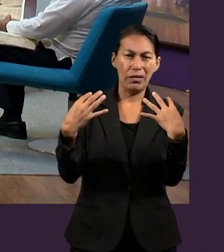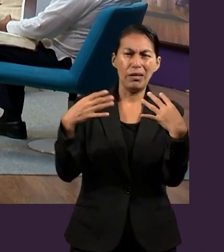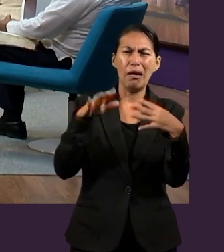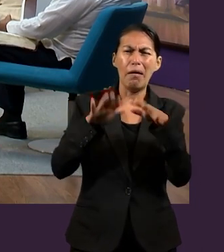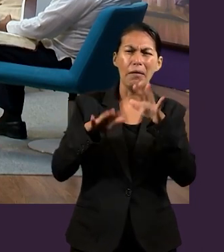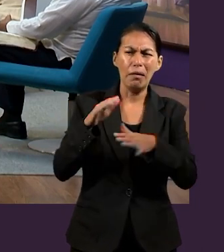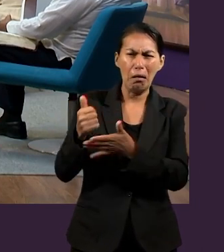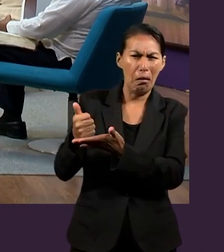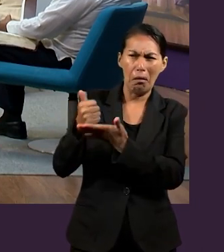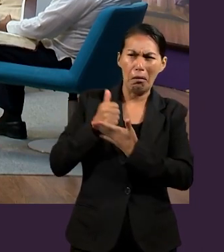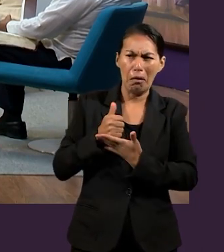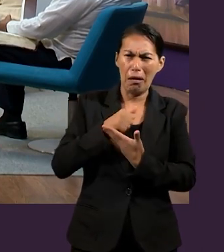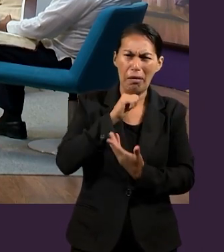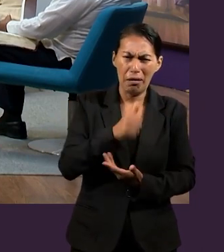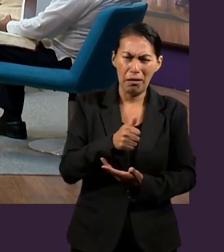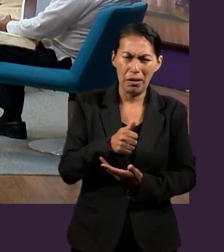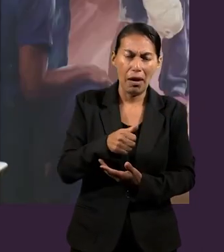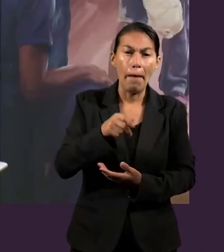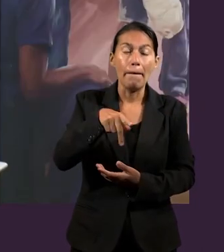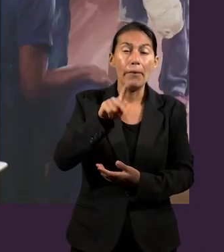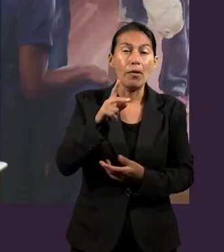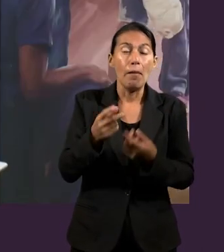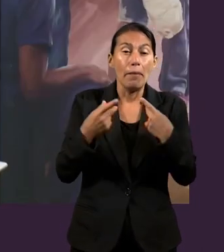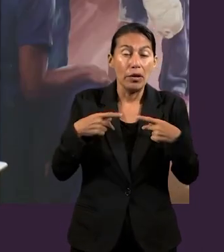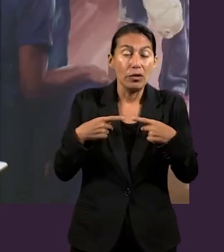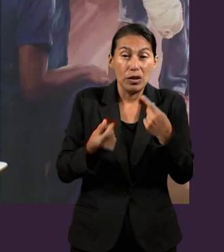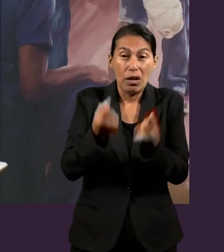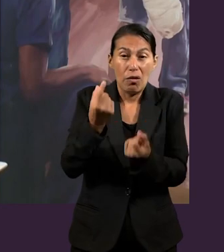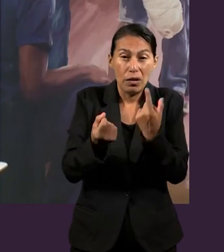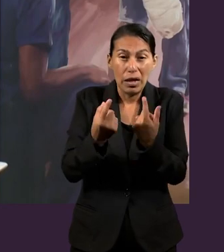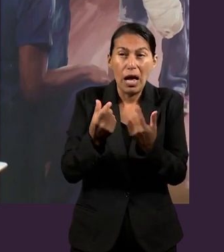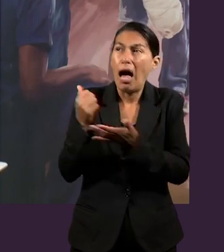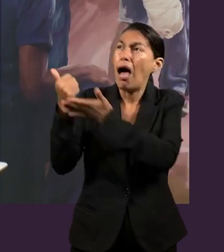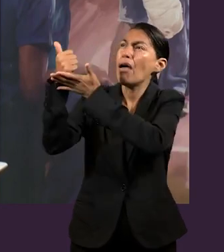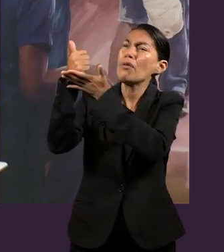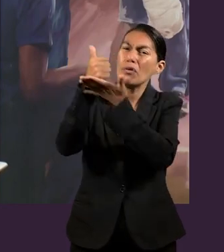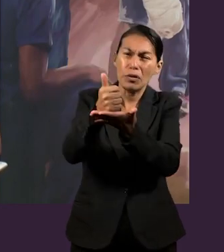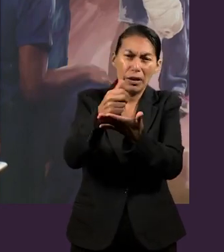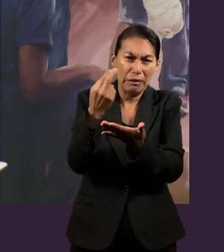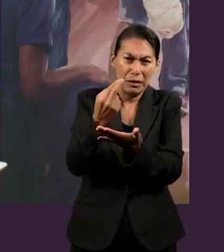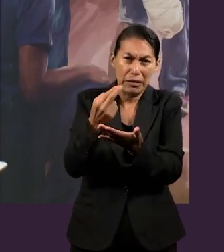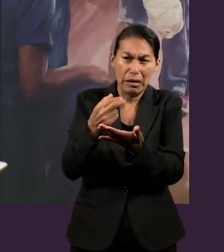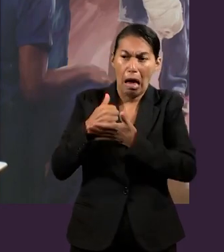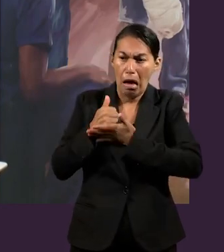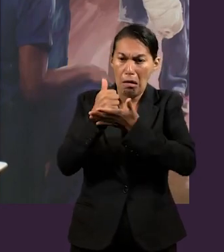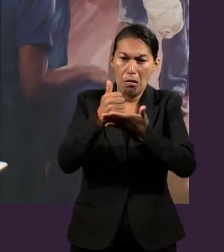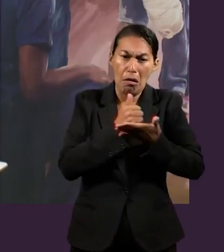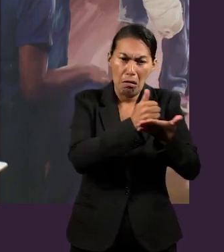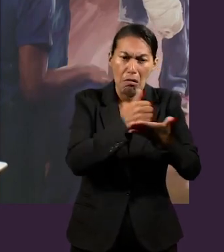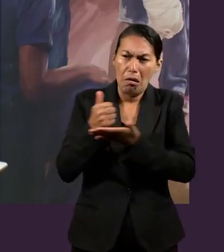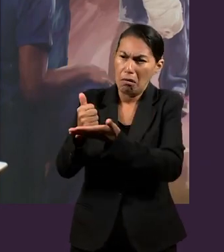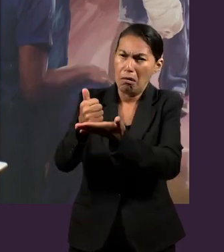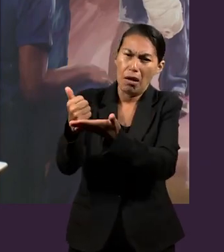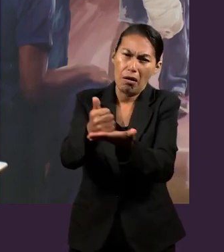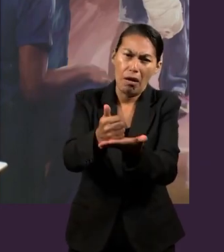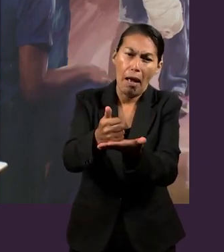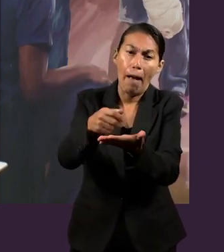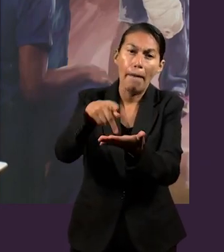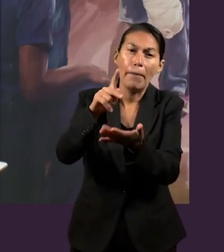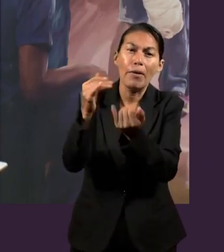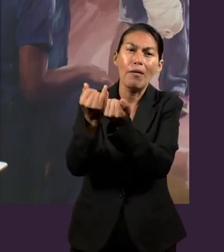Y yo creo que es ahí donde entra Cristo Jesús y donde nosotros podemos decir, ok, Dios ya murió, Cristo Jesús ya murió por ti,